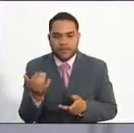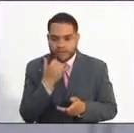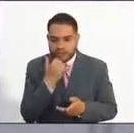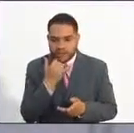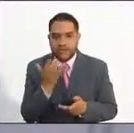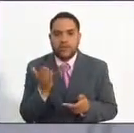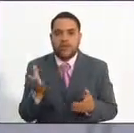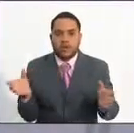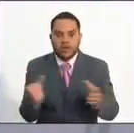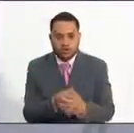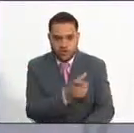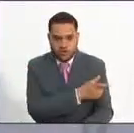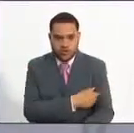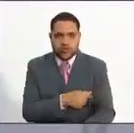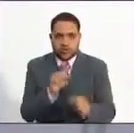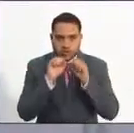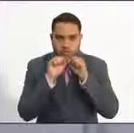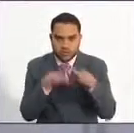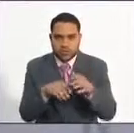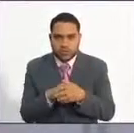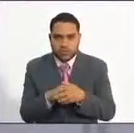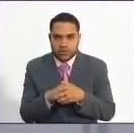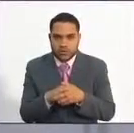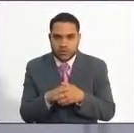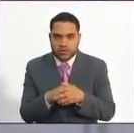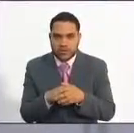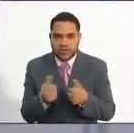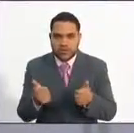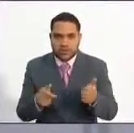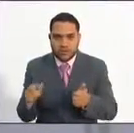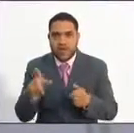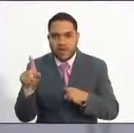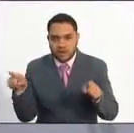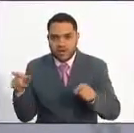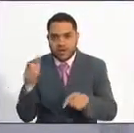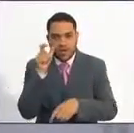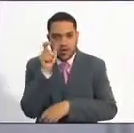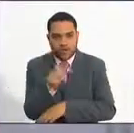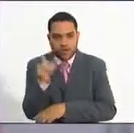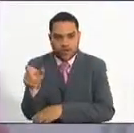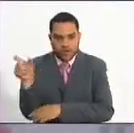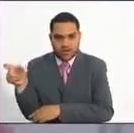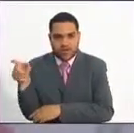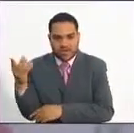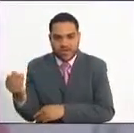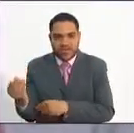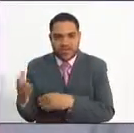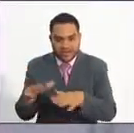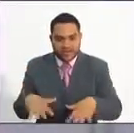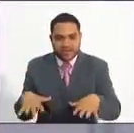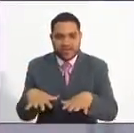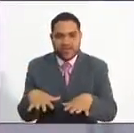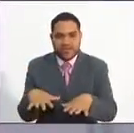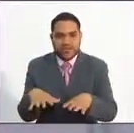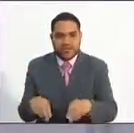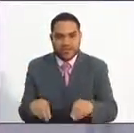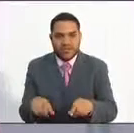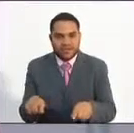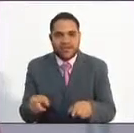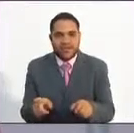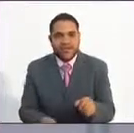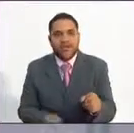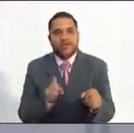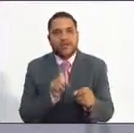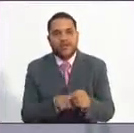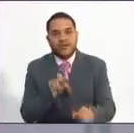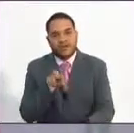el concurso y convocatoria de las Contralorías Territoriales, compré el PIN,